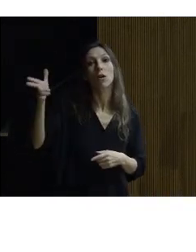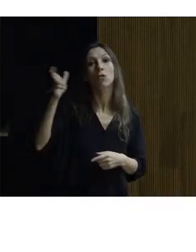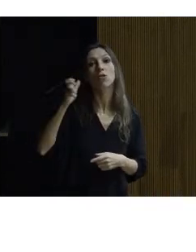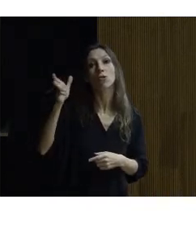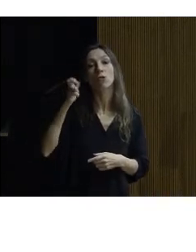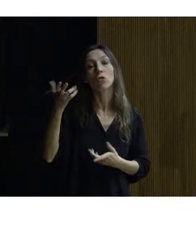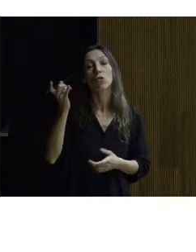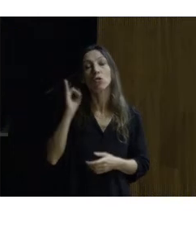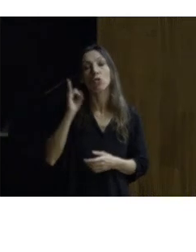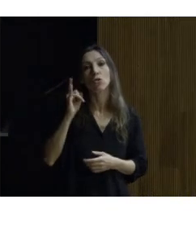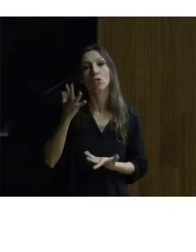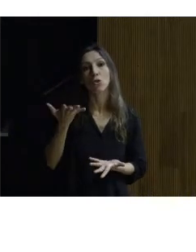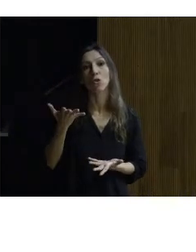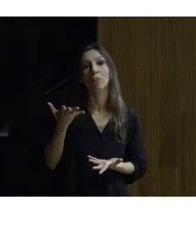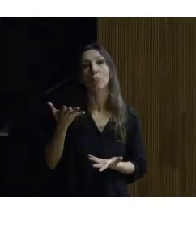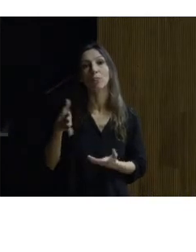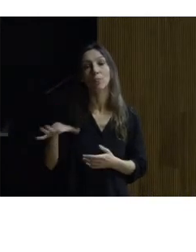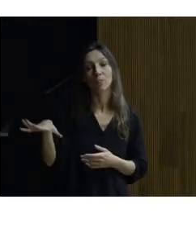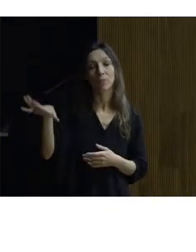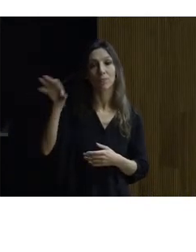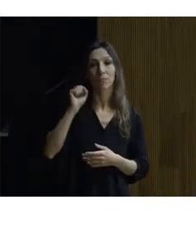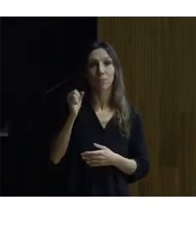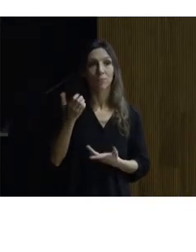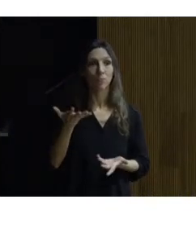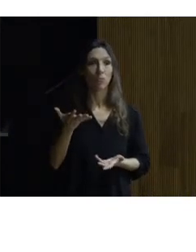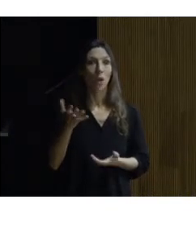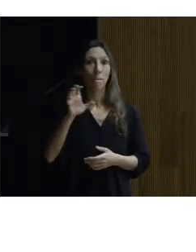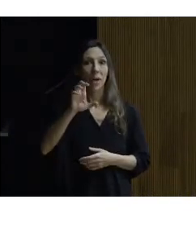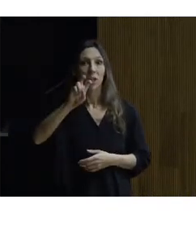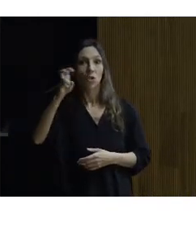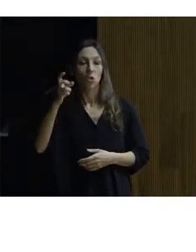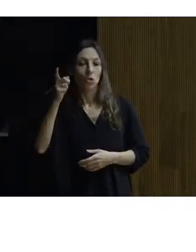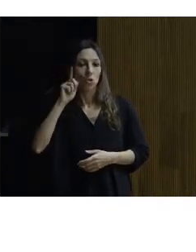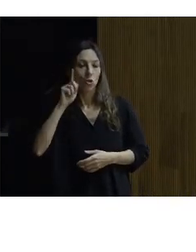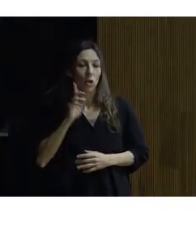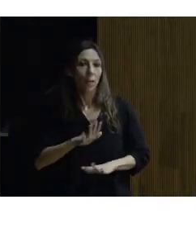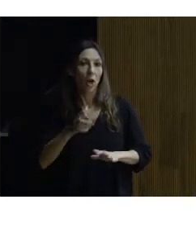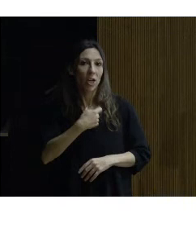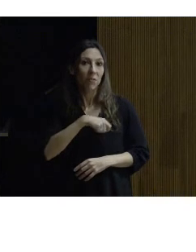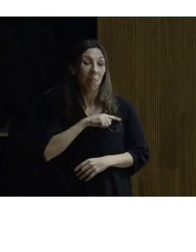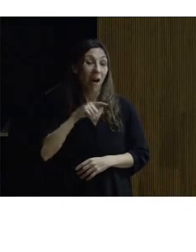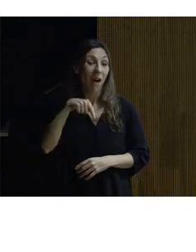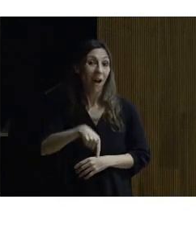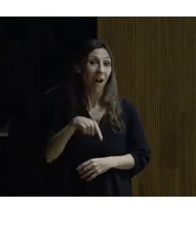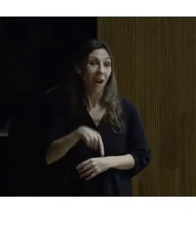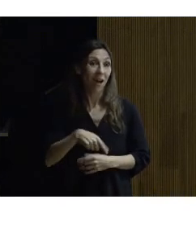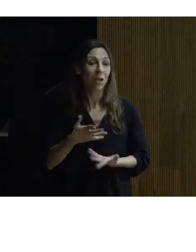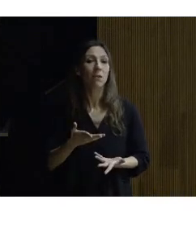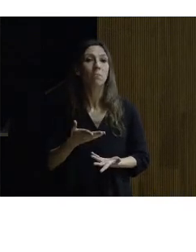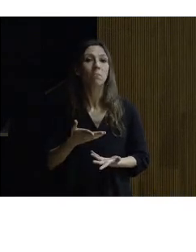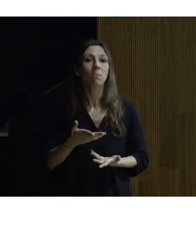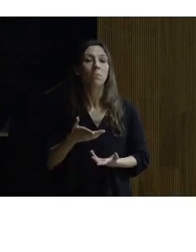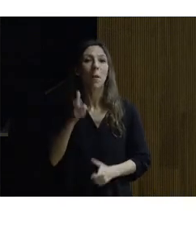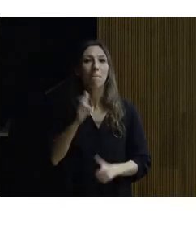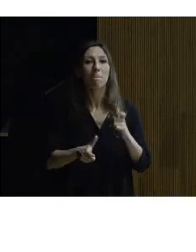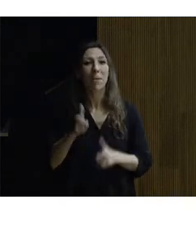en este sentido que si no nos ha superado todavía ningún otro país creo que no España es el país con mayor número de implantados cocleares y